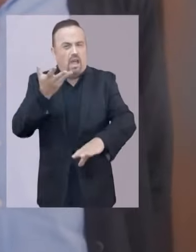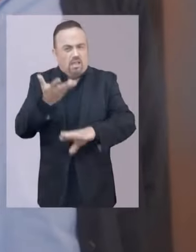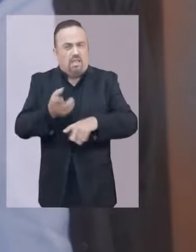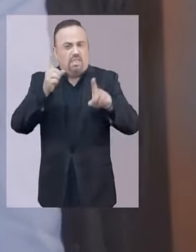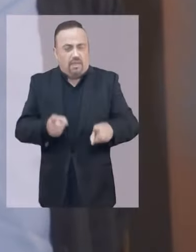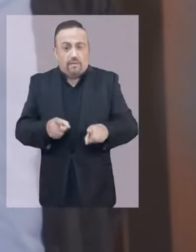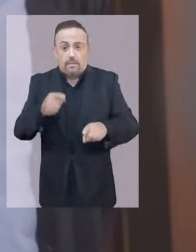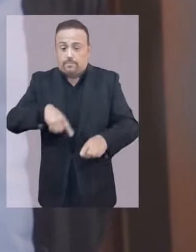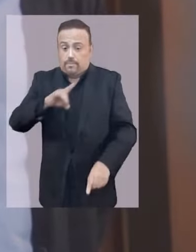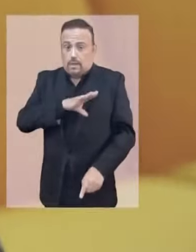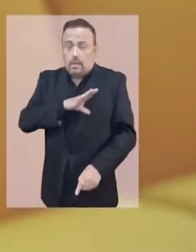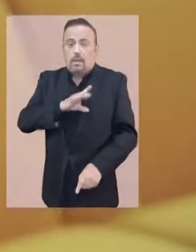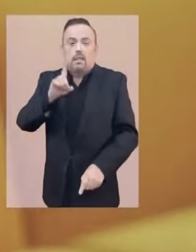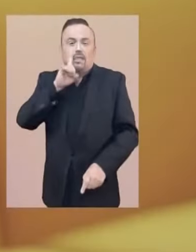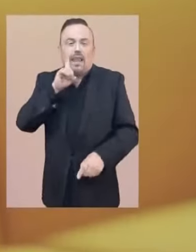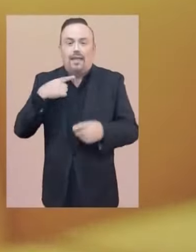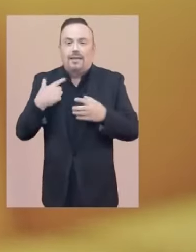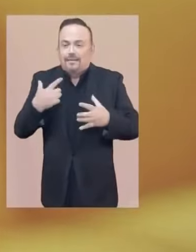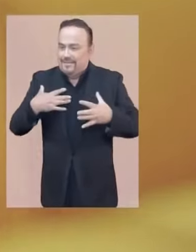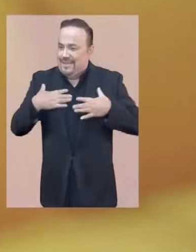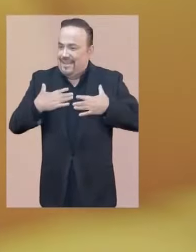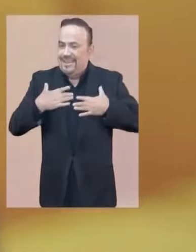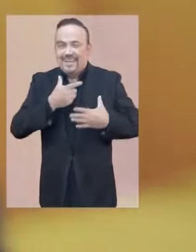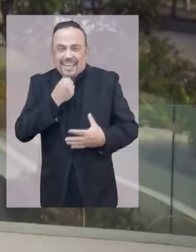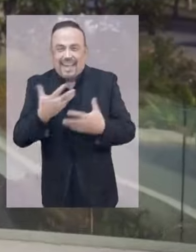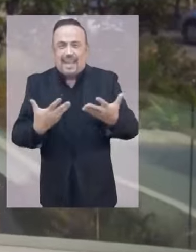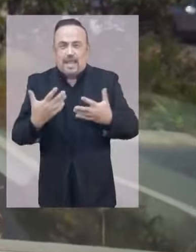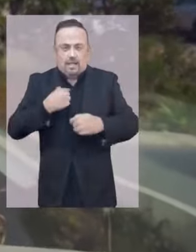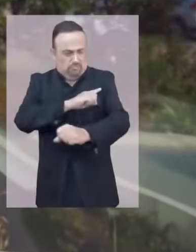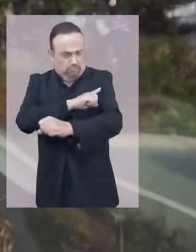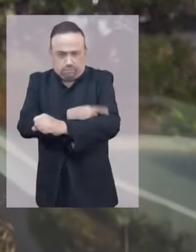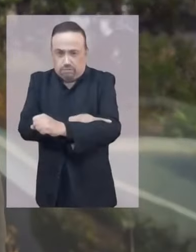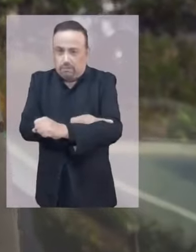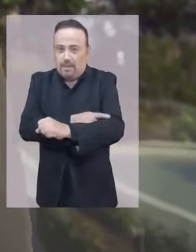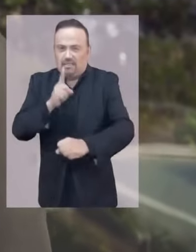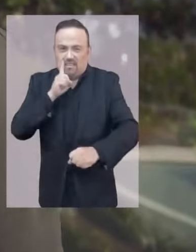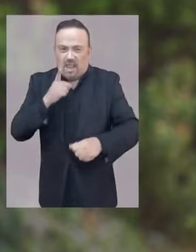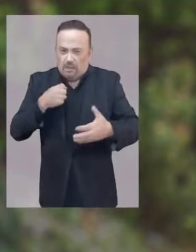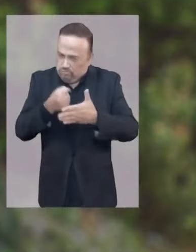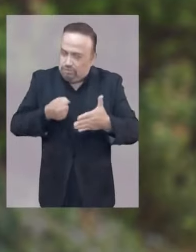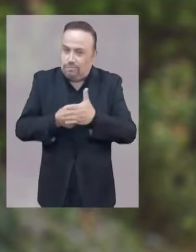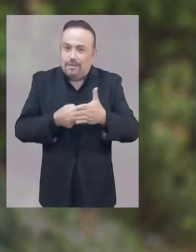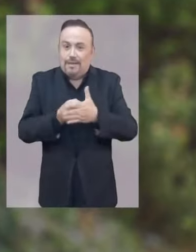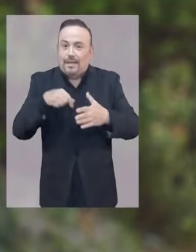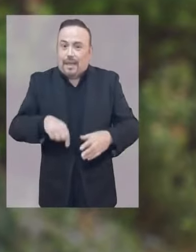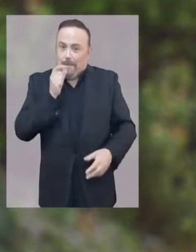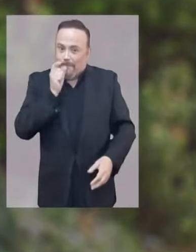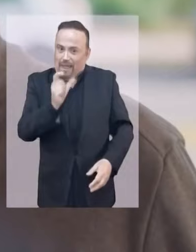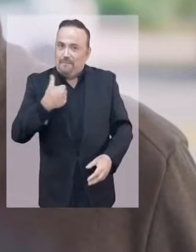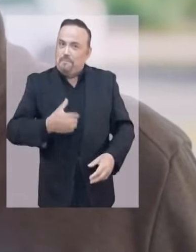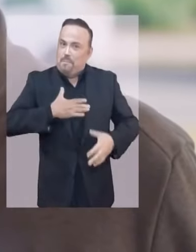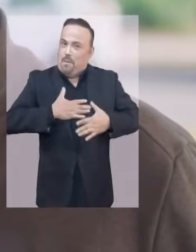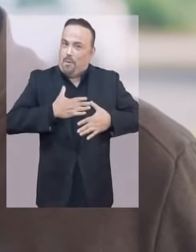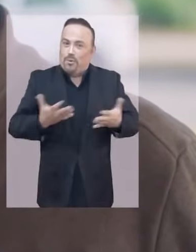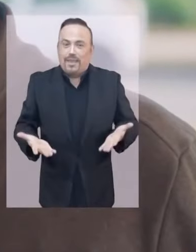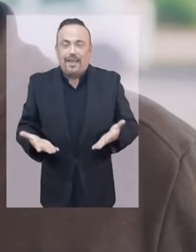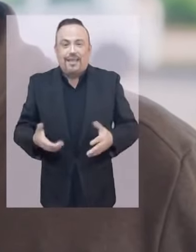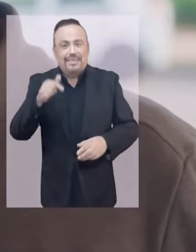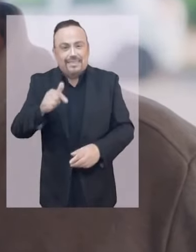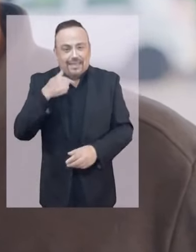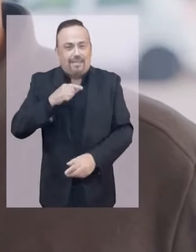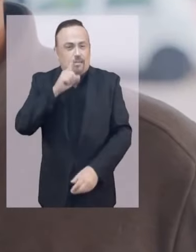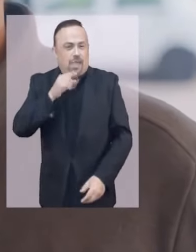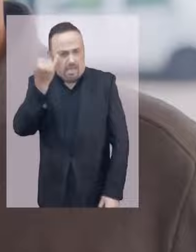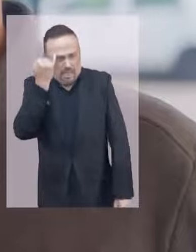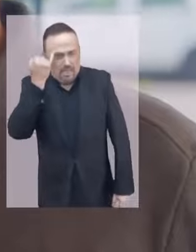Los chilenos tenemos ganas, tenemos garra, tenemos ñeque, una palabra que a me gusta mucho. Tenemos